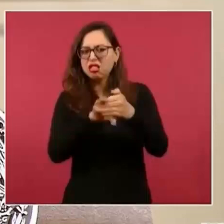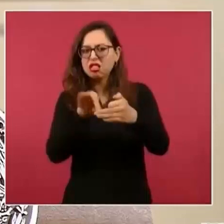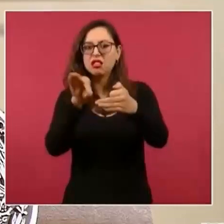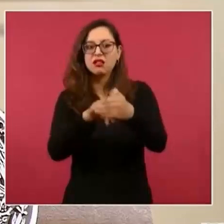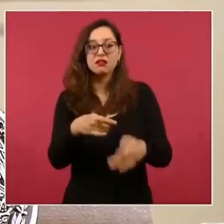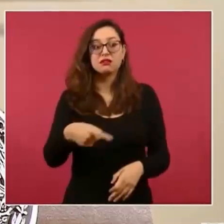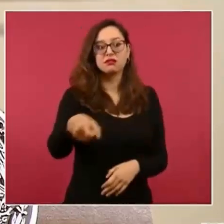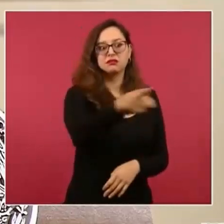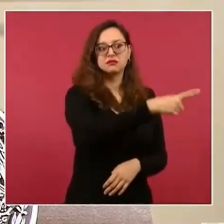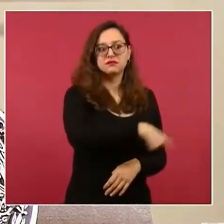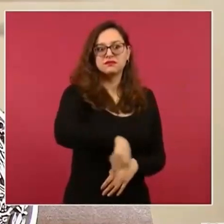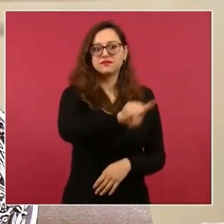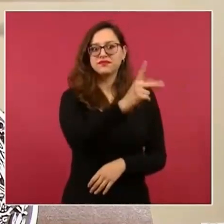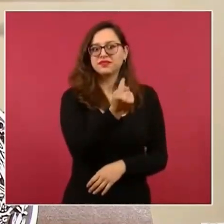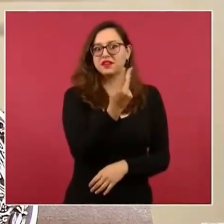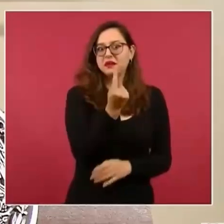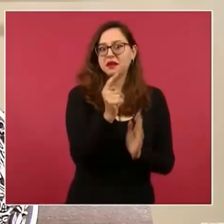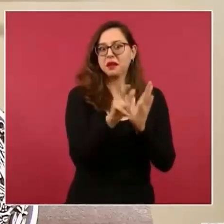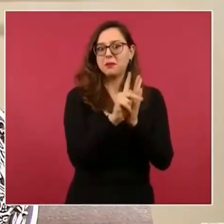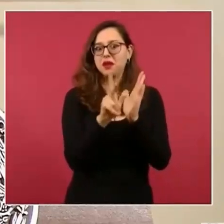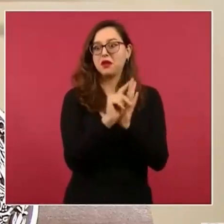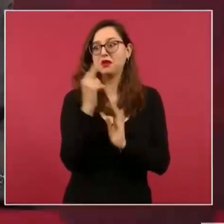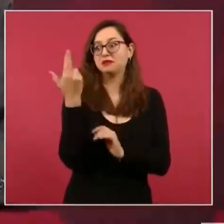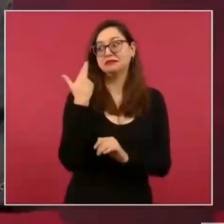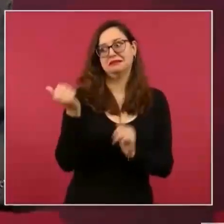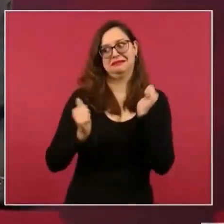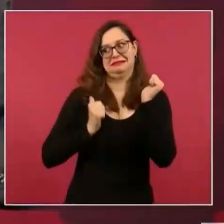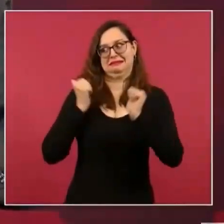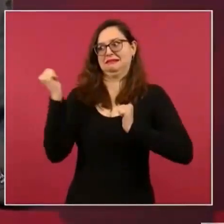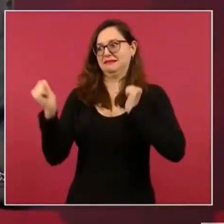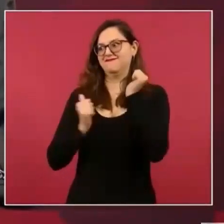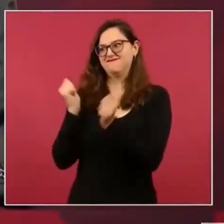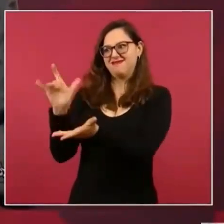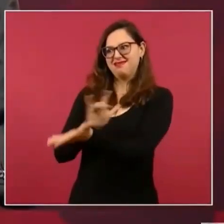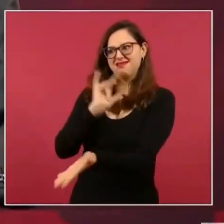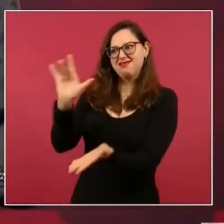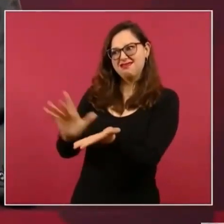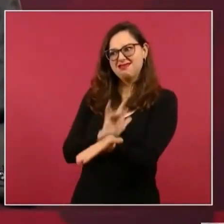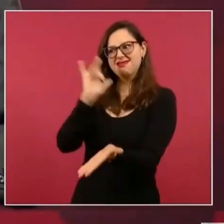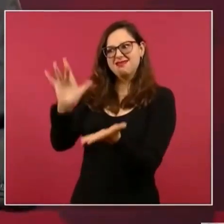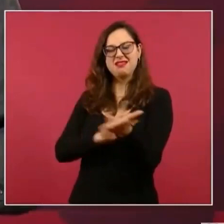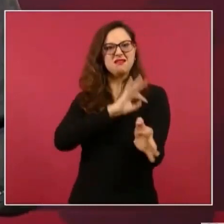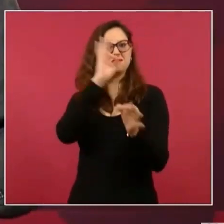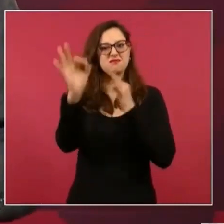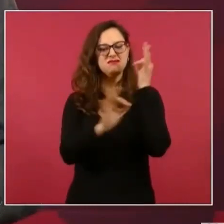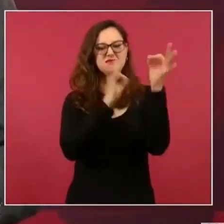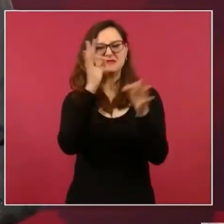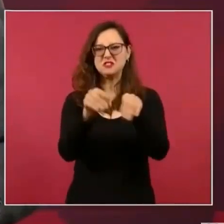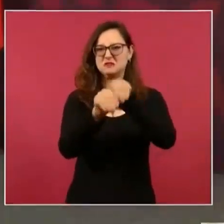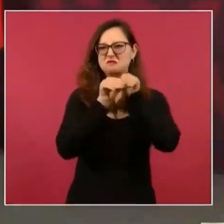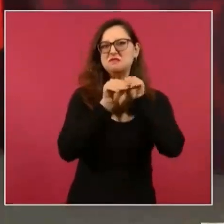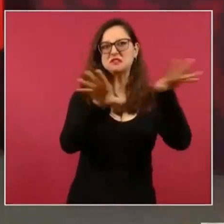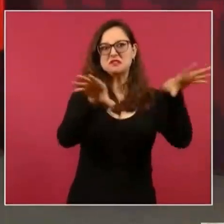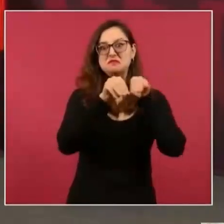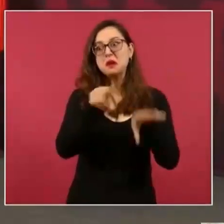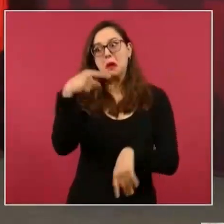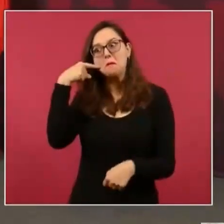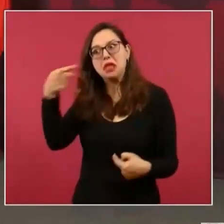vuelo a todo, un amarillismo